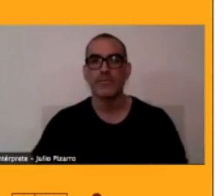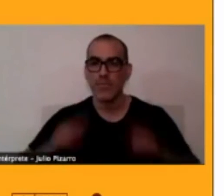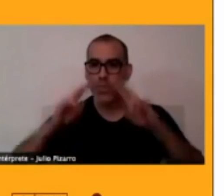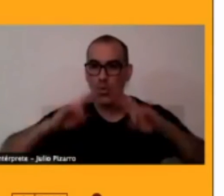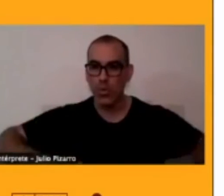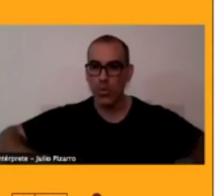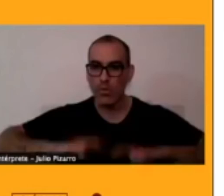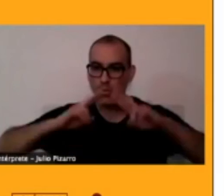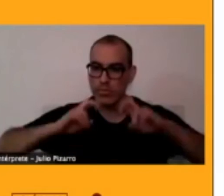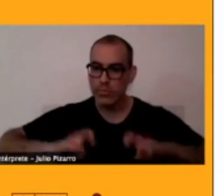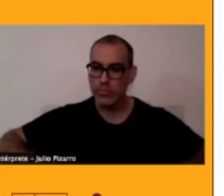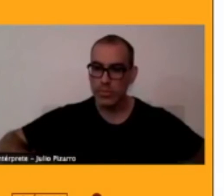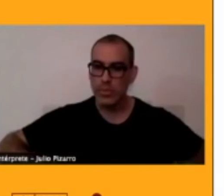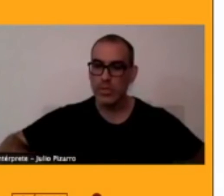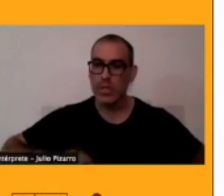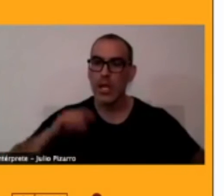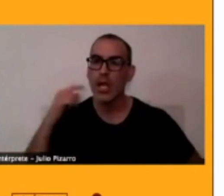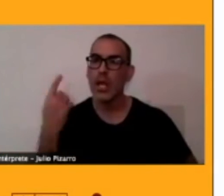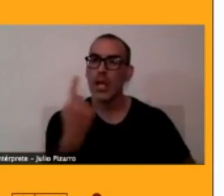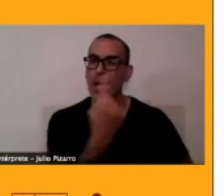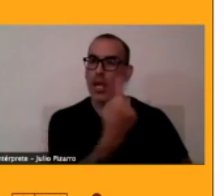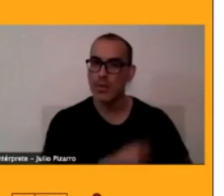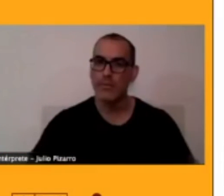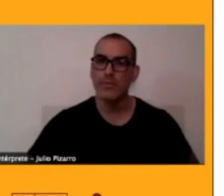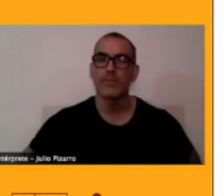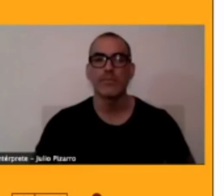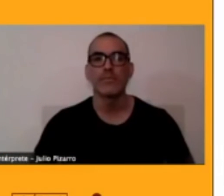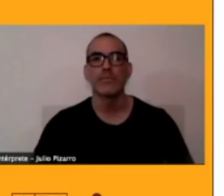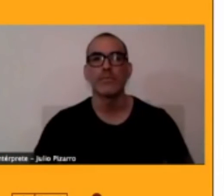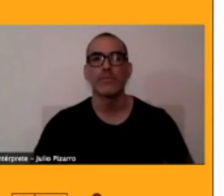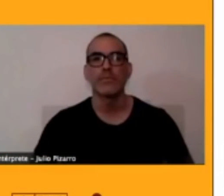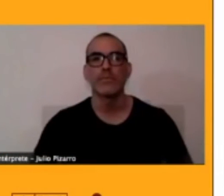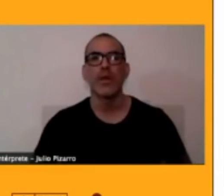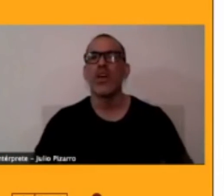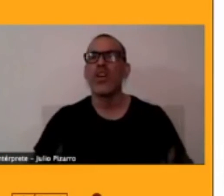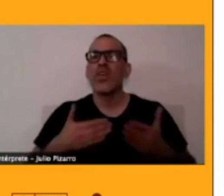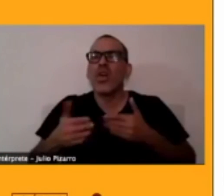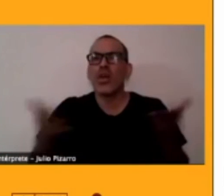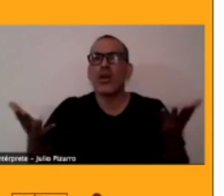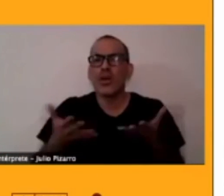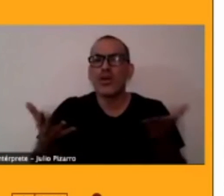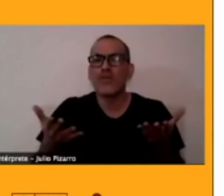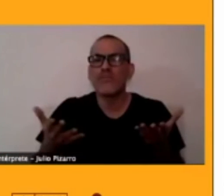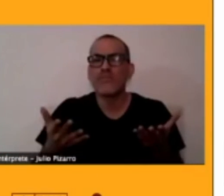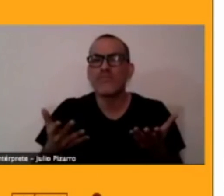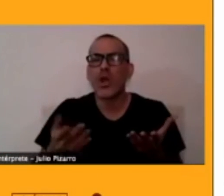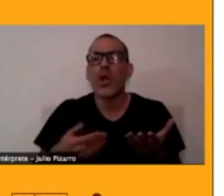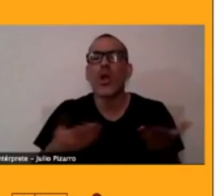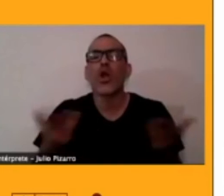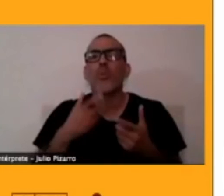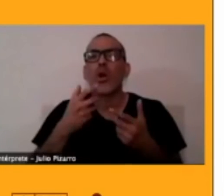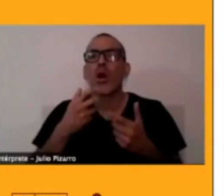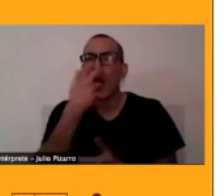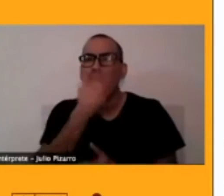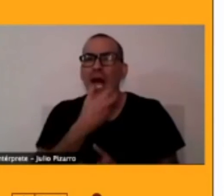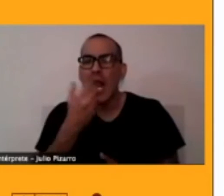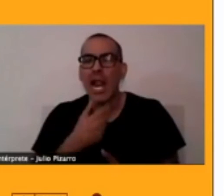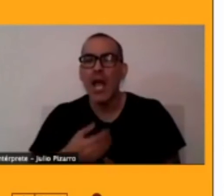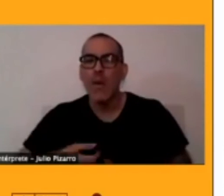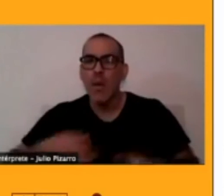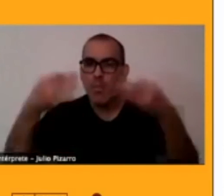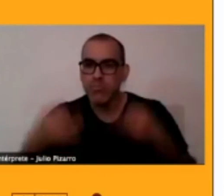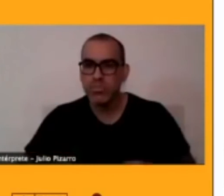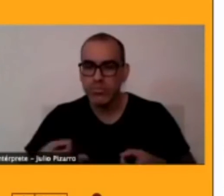cual lleva a cabo ahora donde está el lenguaje para que una lengua funcione debe tener sus diferentes elementos